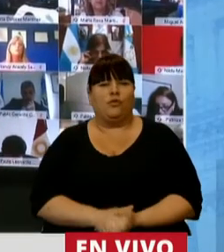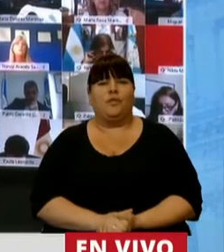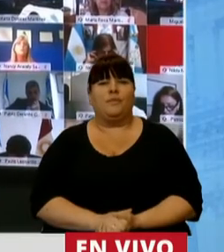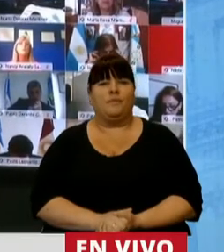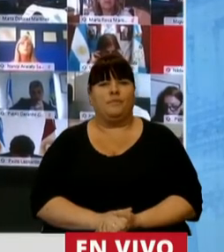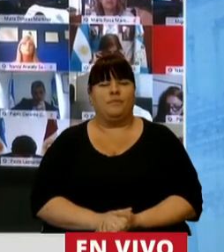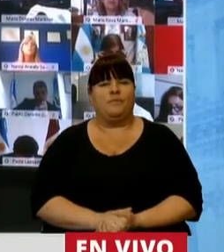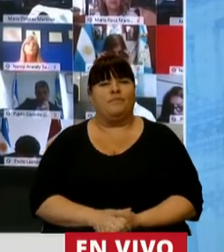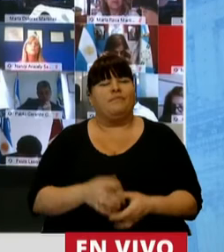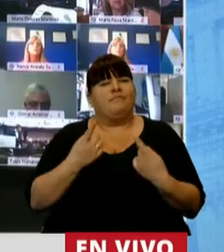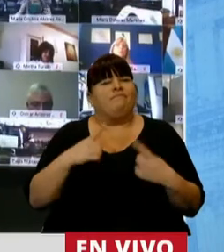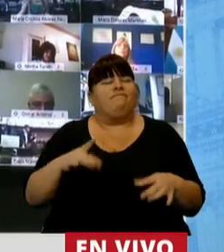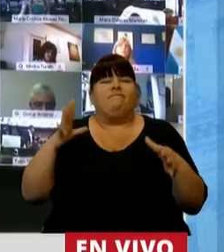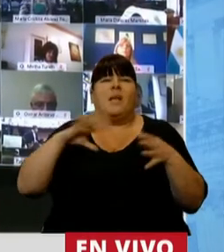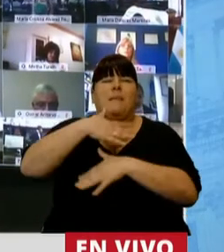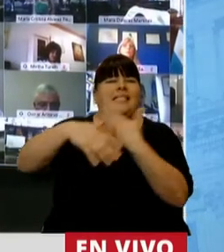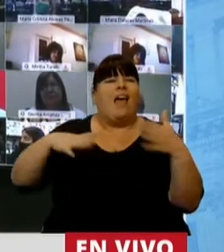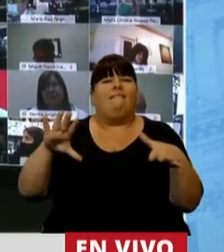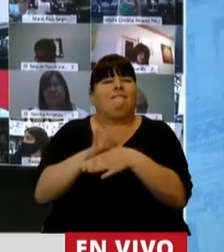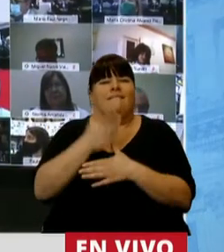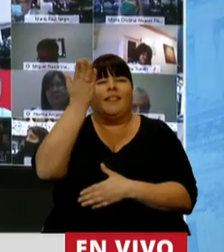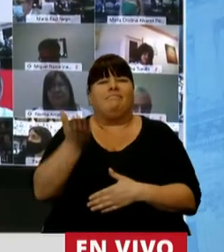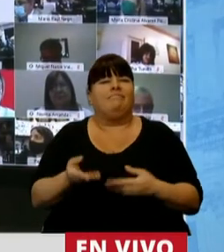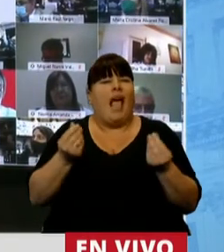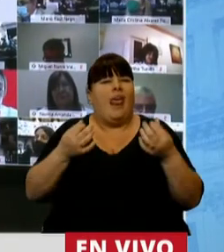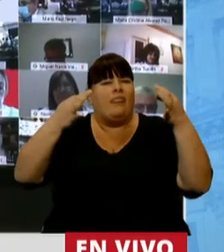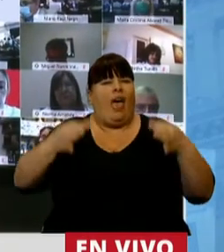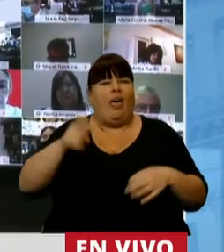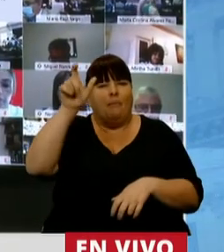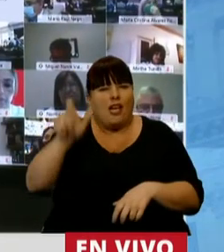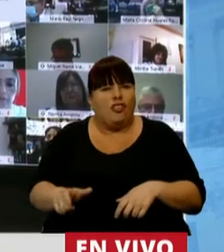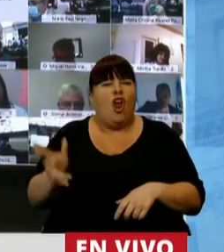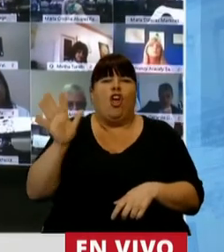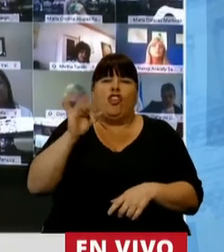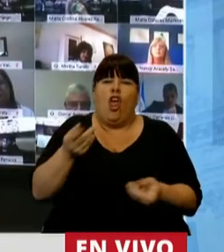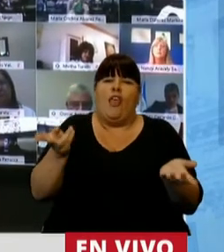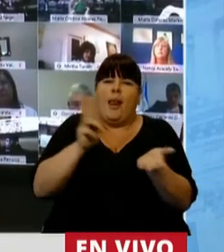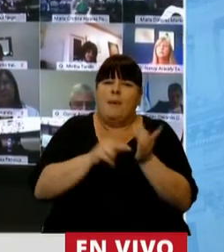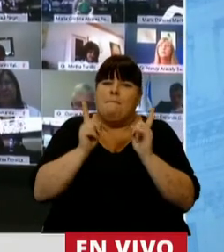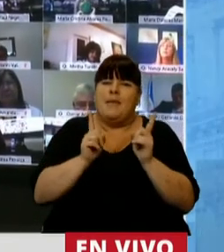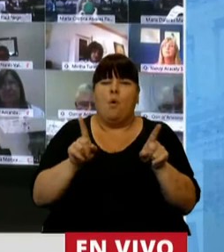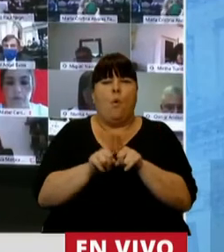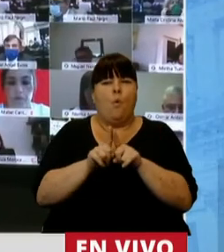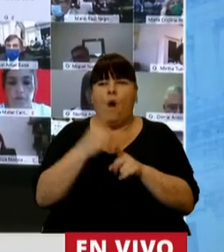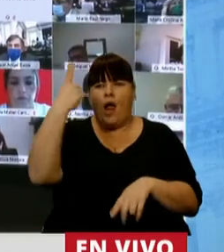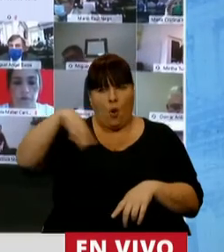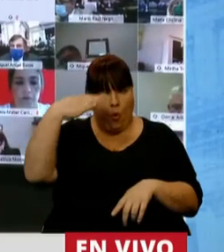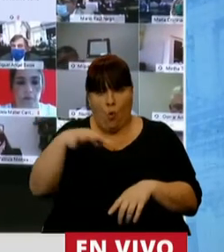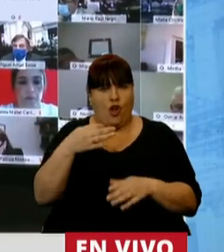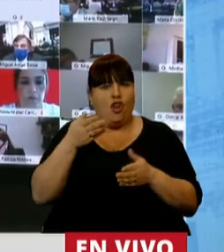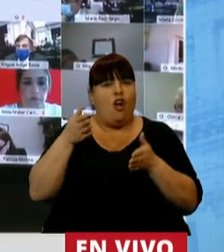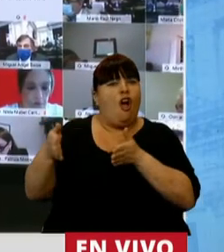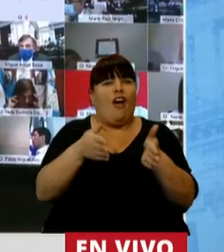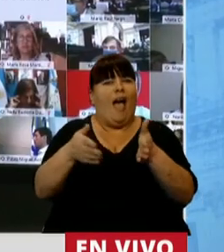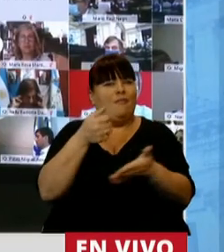Fue la extraordinaria combinación de la calidad humana la que día tras día lo ratificó como indiscutible conductor.